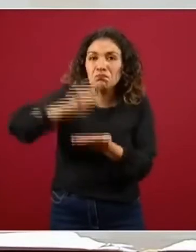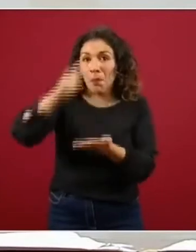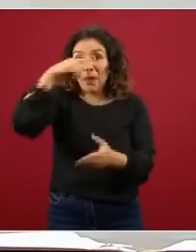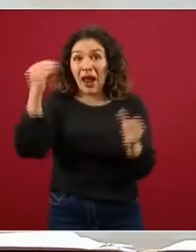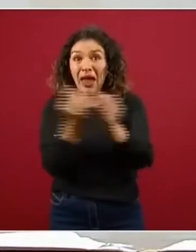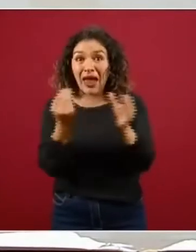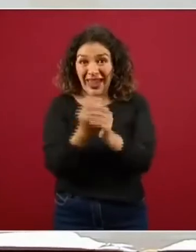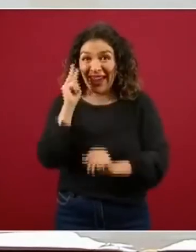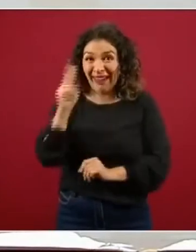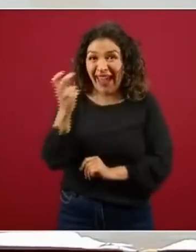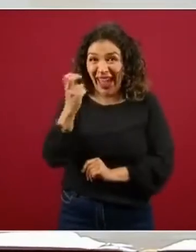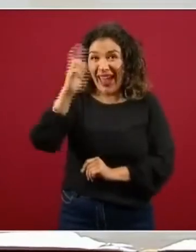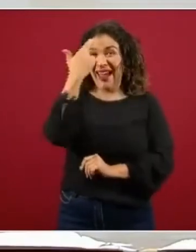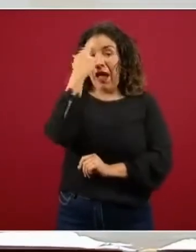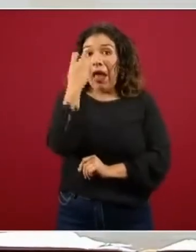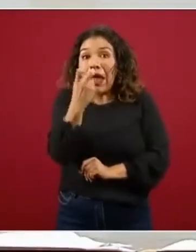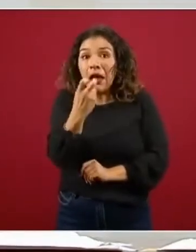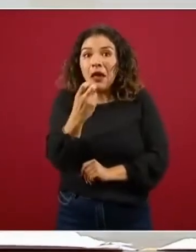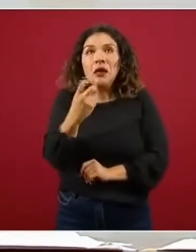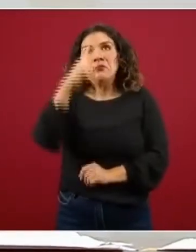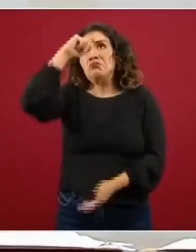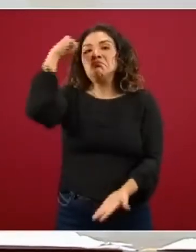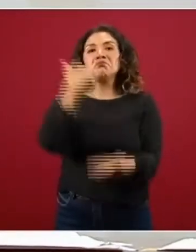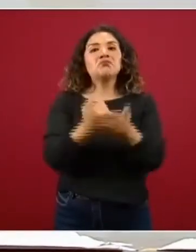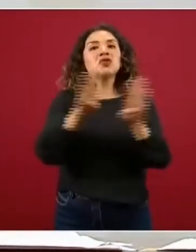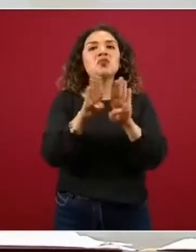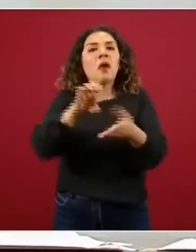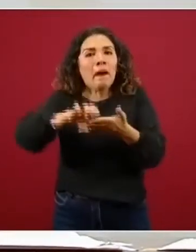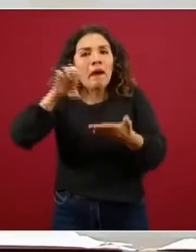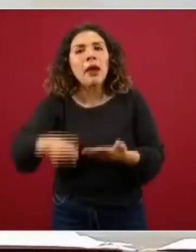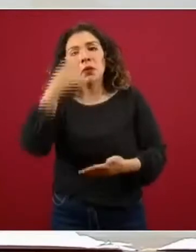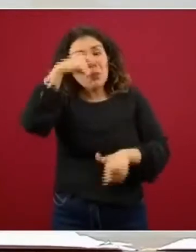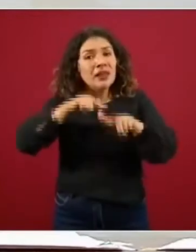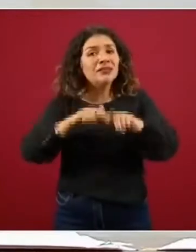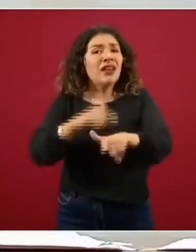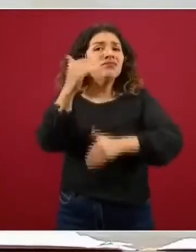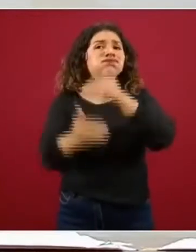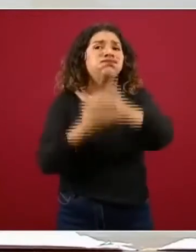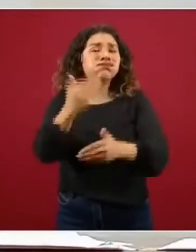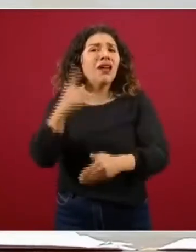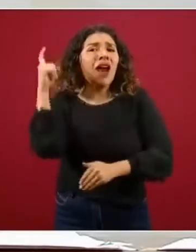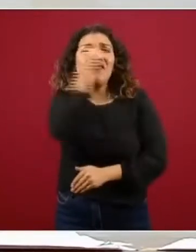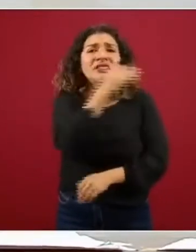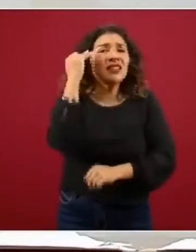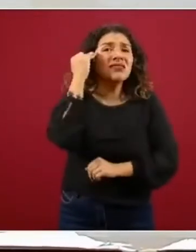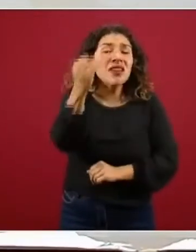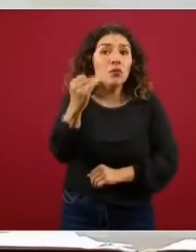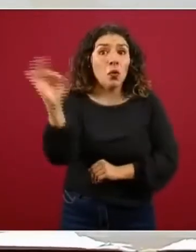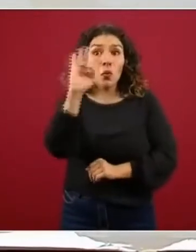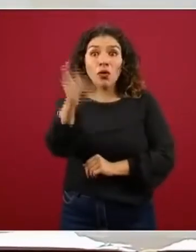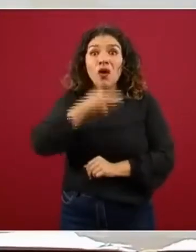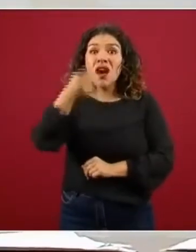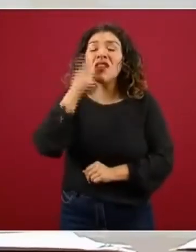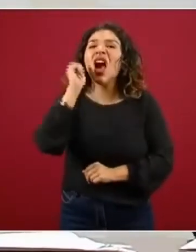a tomar clase. Nos acompañará como ejemplo y motivación para seguir adelante en tiempos complejos, siempre que